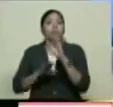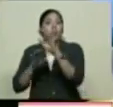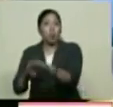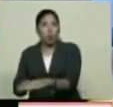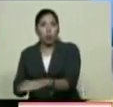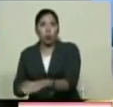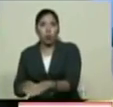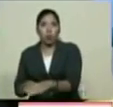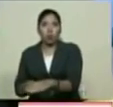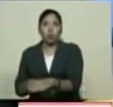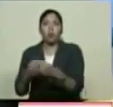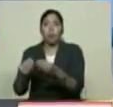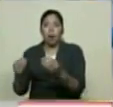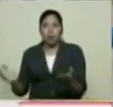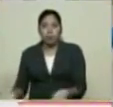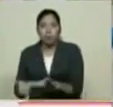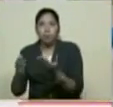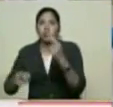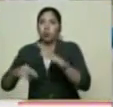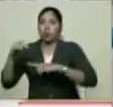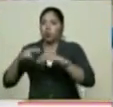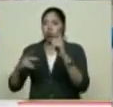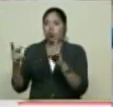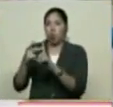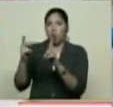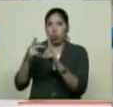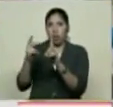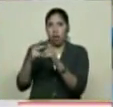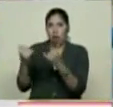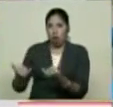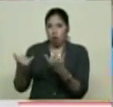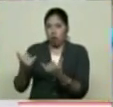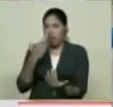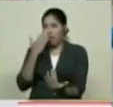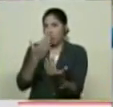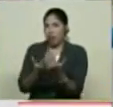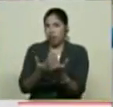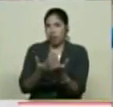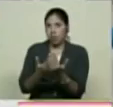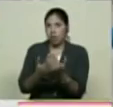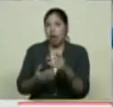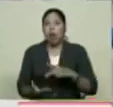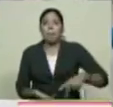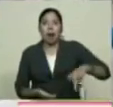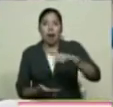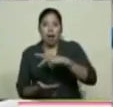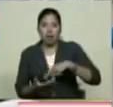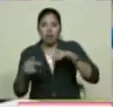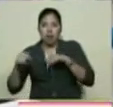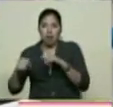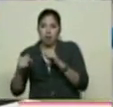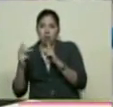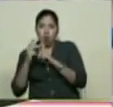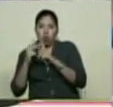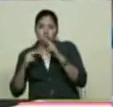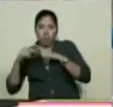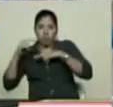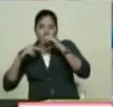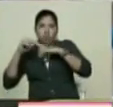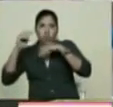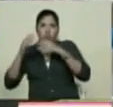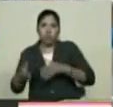posadas Y en este caso En un hotel Que se está construyendo Frente a la plaza Andrés Bello Entonces Buscamos esa Forma de que